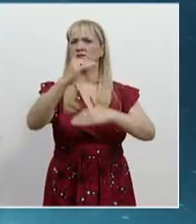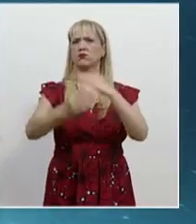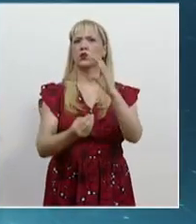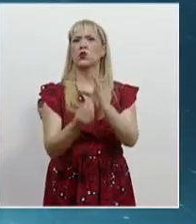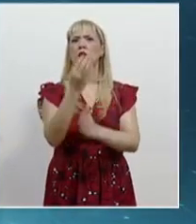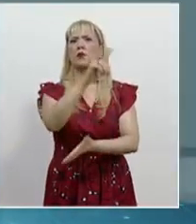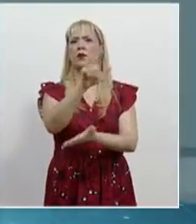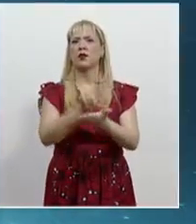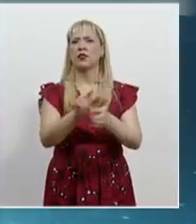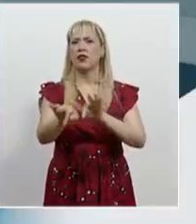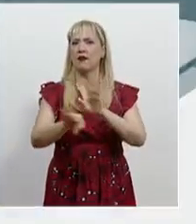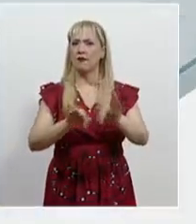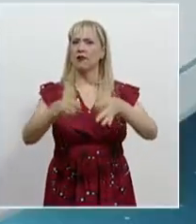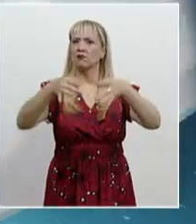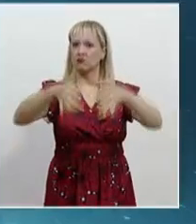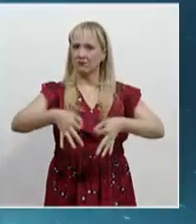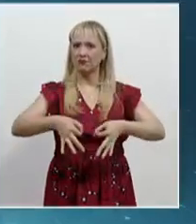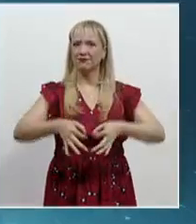justicia laboral.